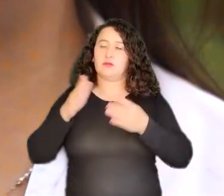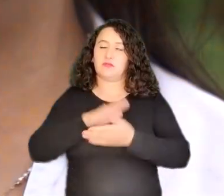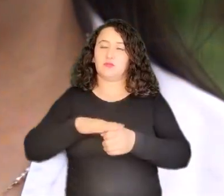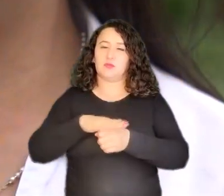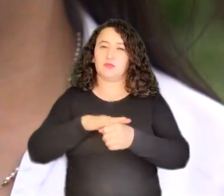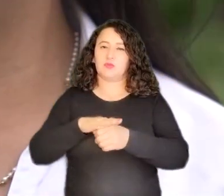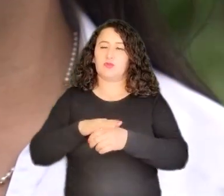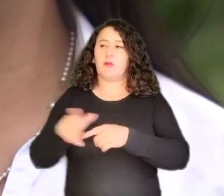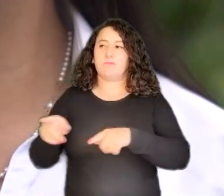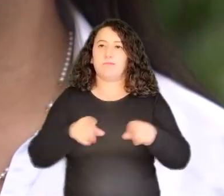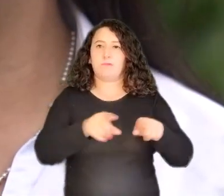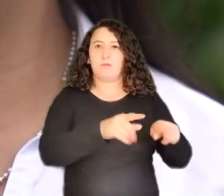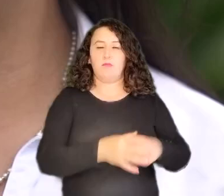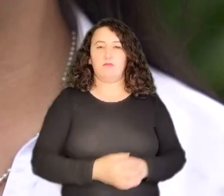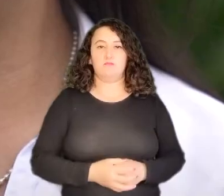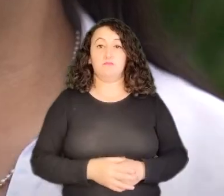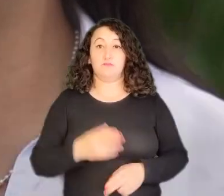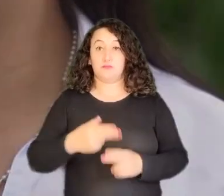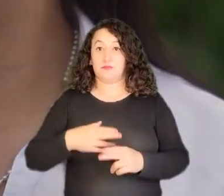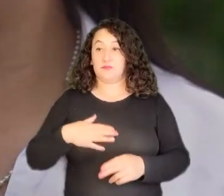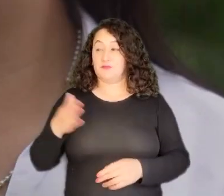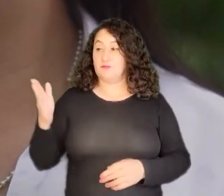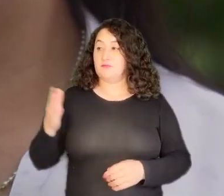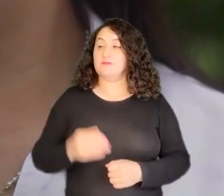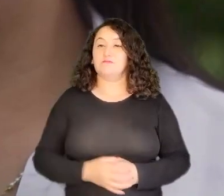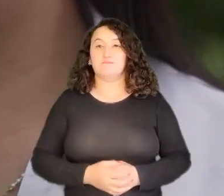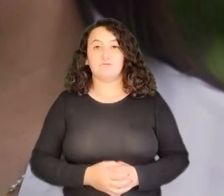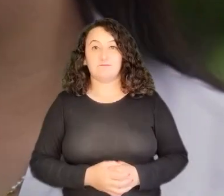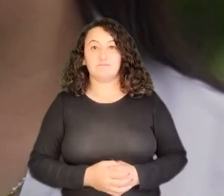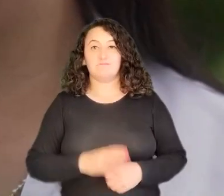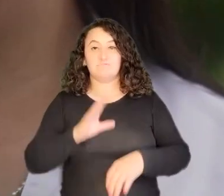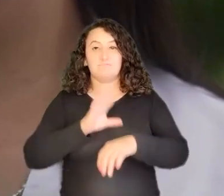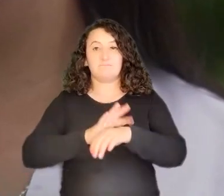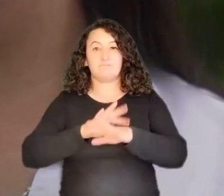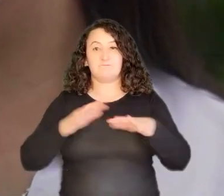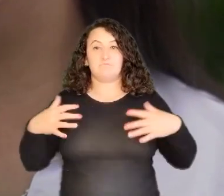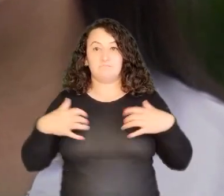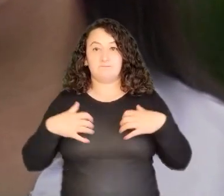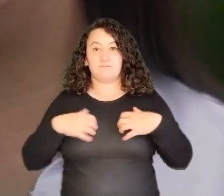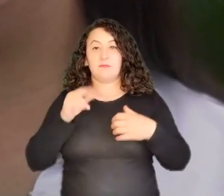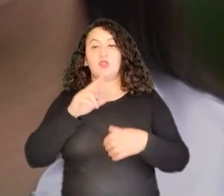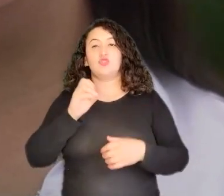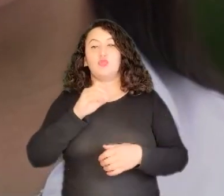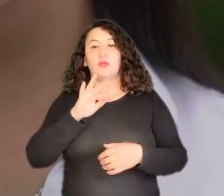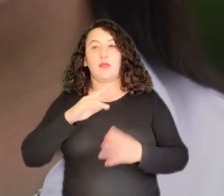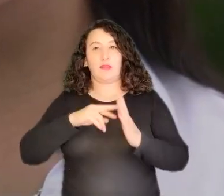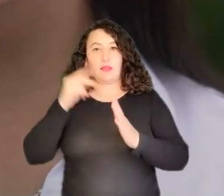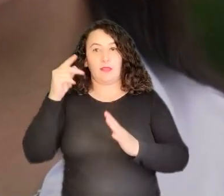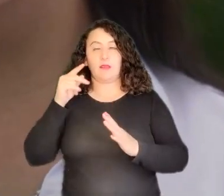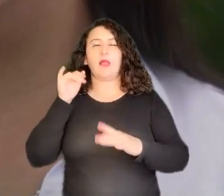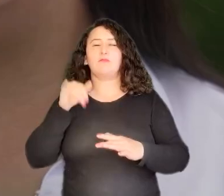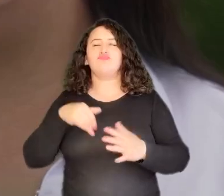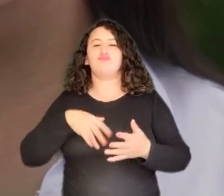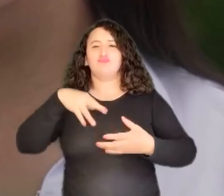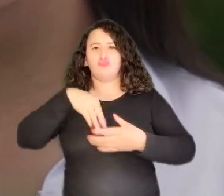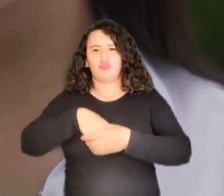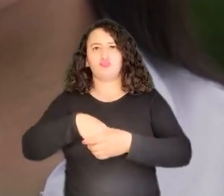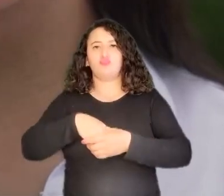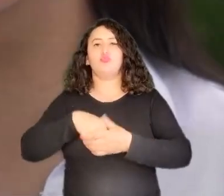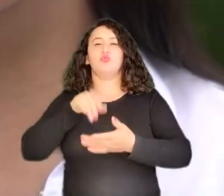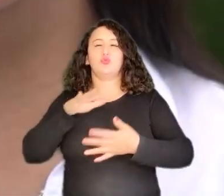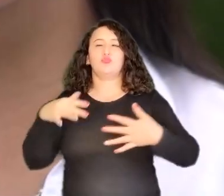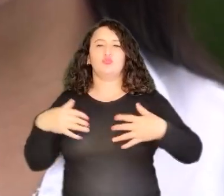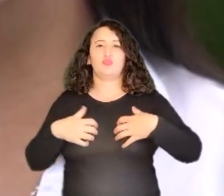Mi nombre es Diana Catalina Sierra Cáceres, soy médico veterinario zootecnista y pertenezco al programa de extensión